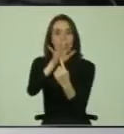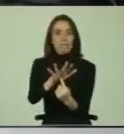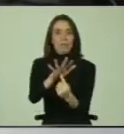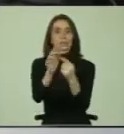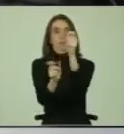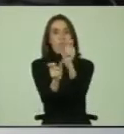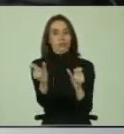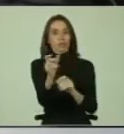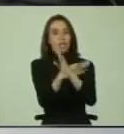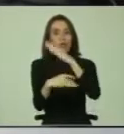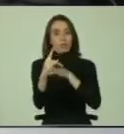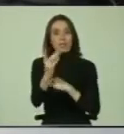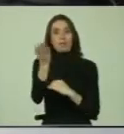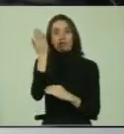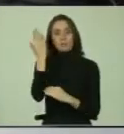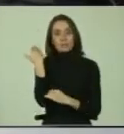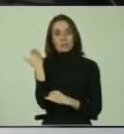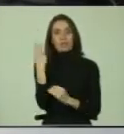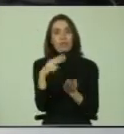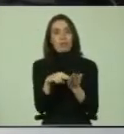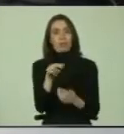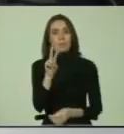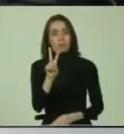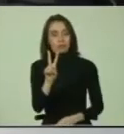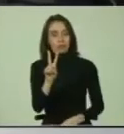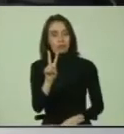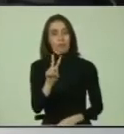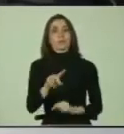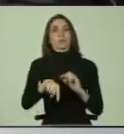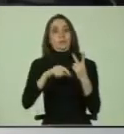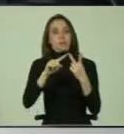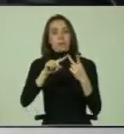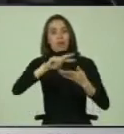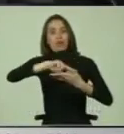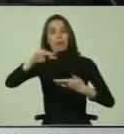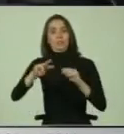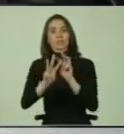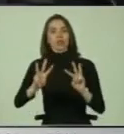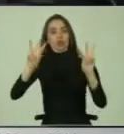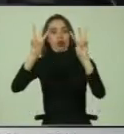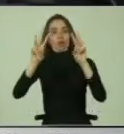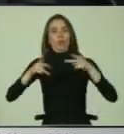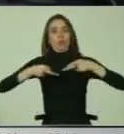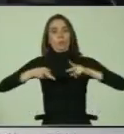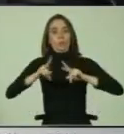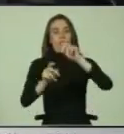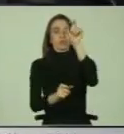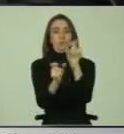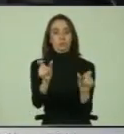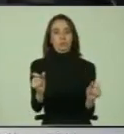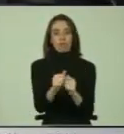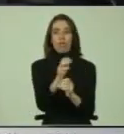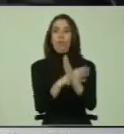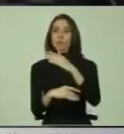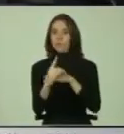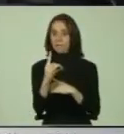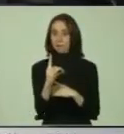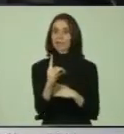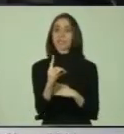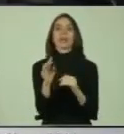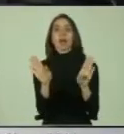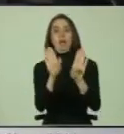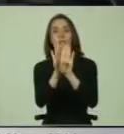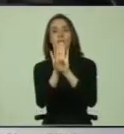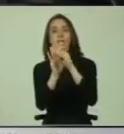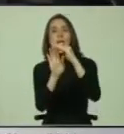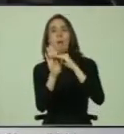con Discapacidad en el año 2002 y de la Convención de Naciones Unidas sobre los Derechos de las Personas con Discapacidad y su protocolo